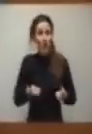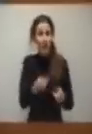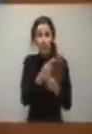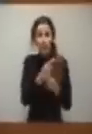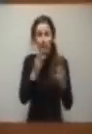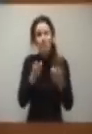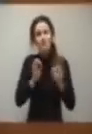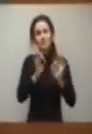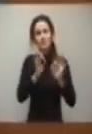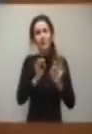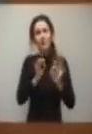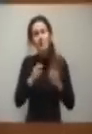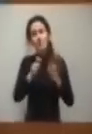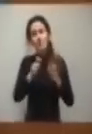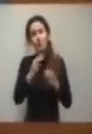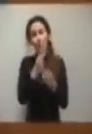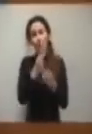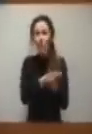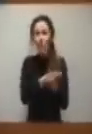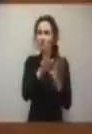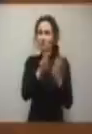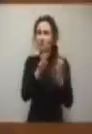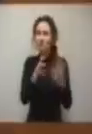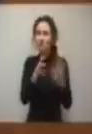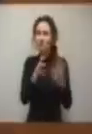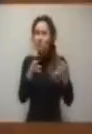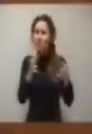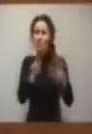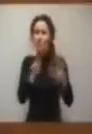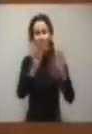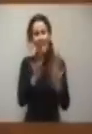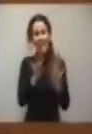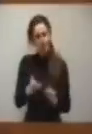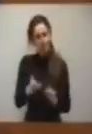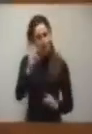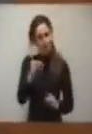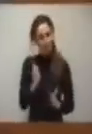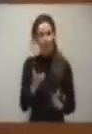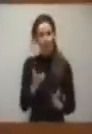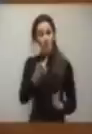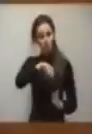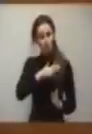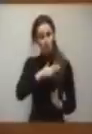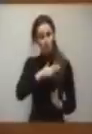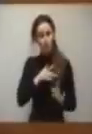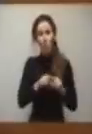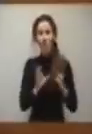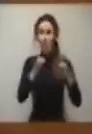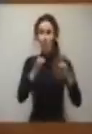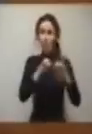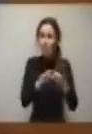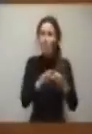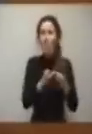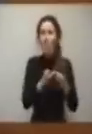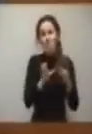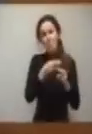al sector público. Creo que es un tema importante. A nosotros, como grupo, como partido, es un asunto